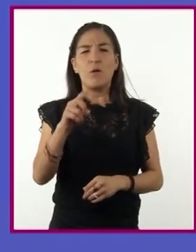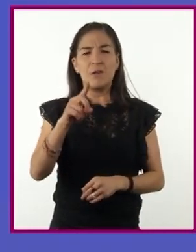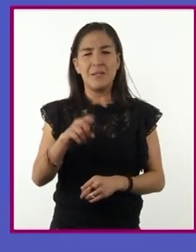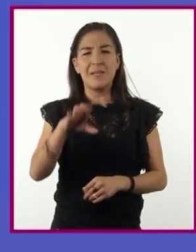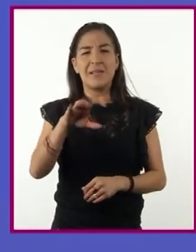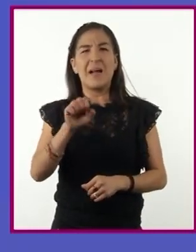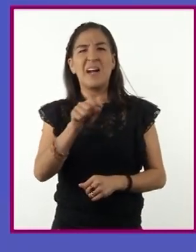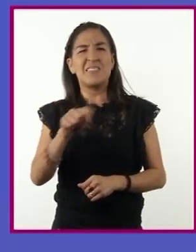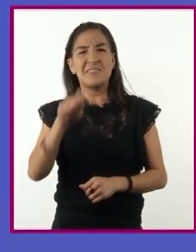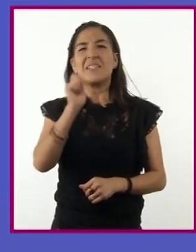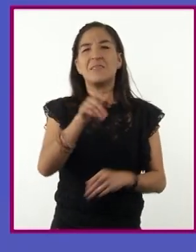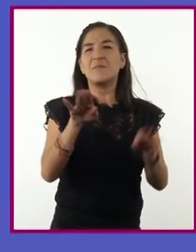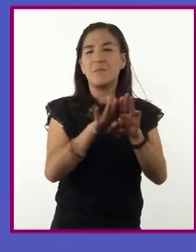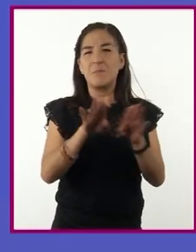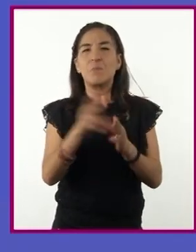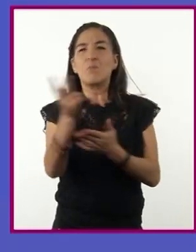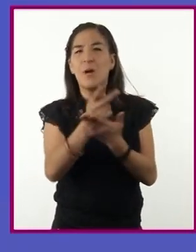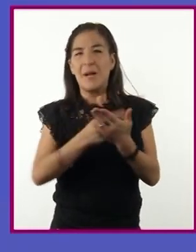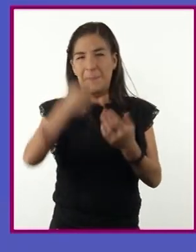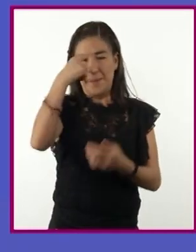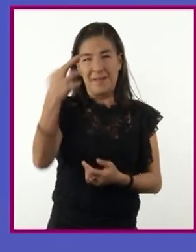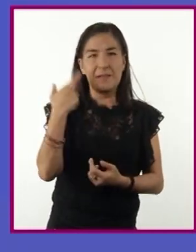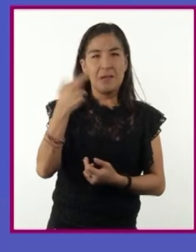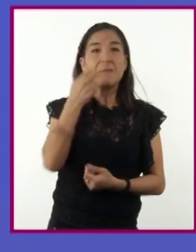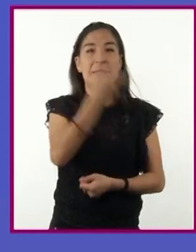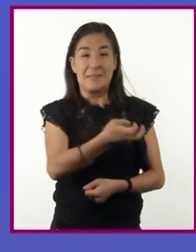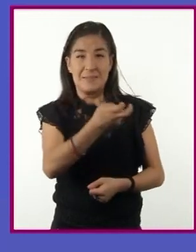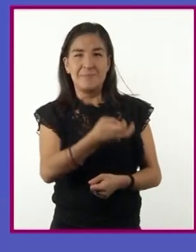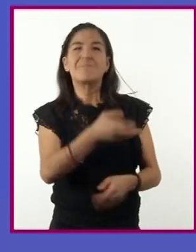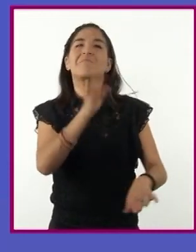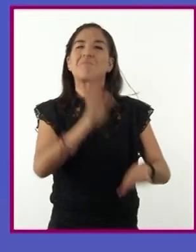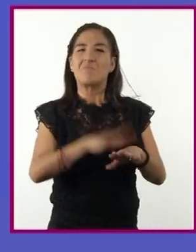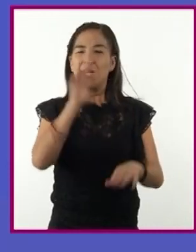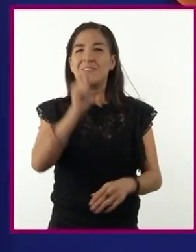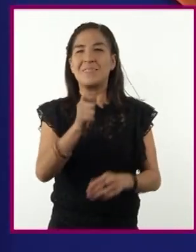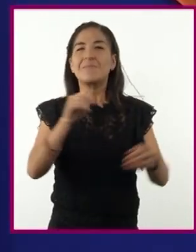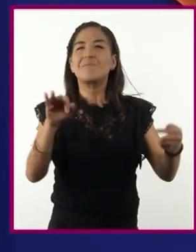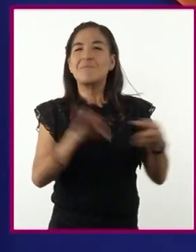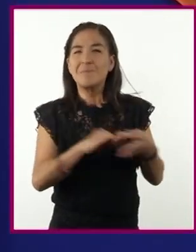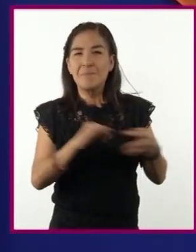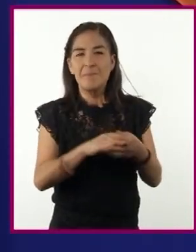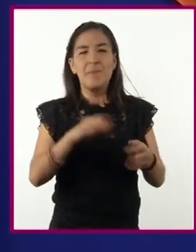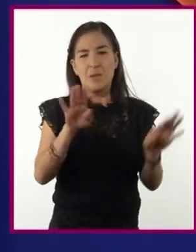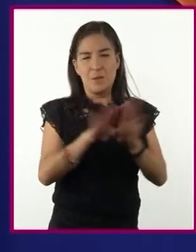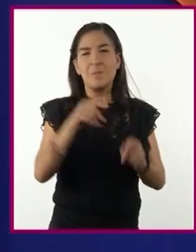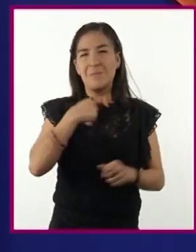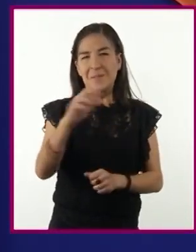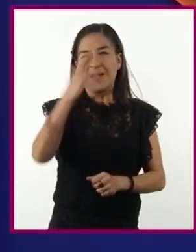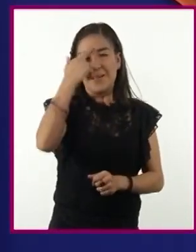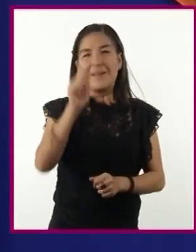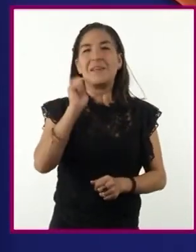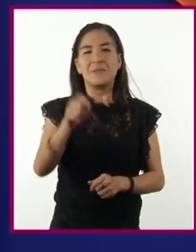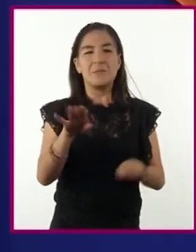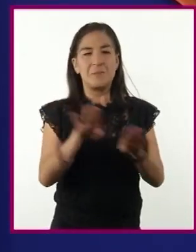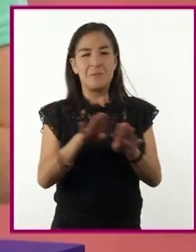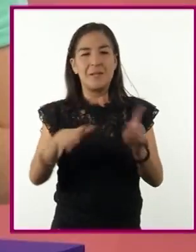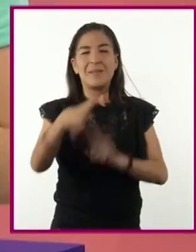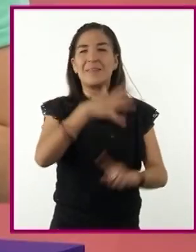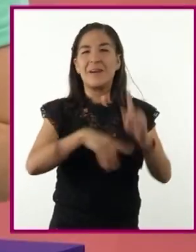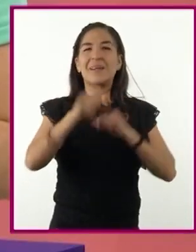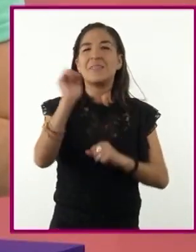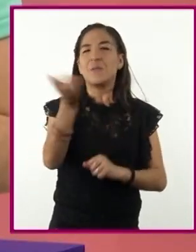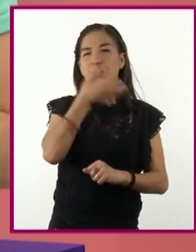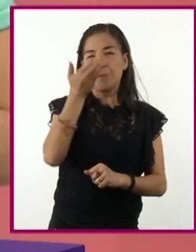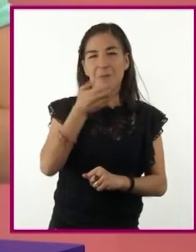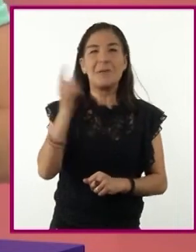evocan mucho a los programas de radio, este formato es aún más próximo y recuerdo bastante a los medios donde oíamos